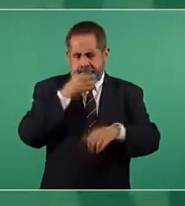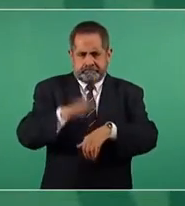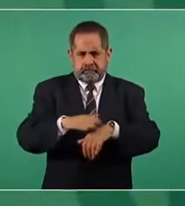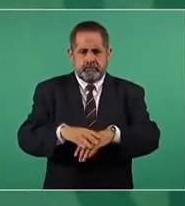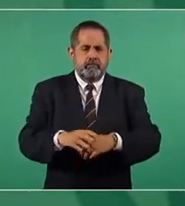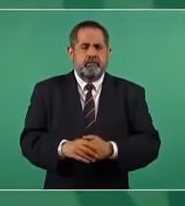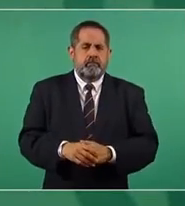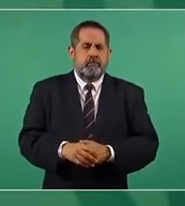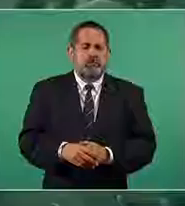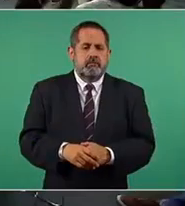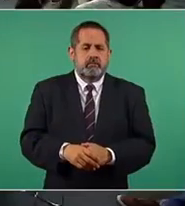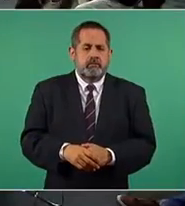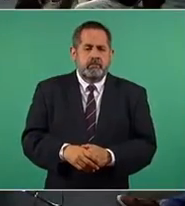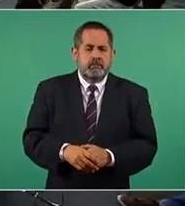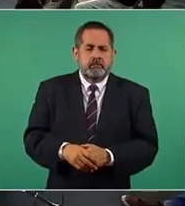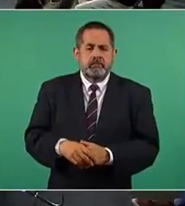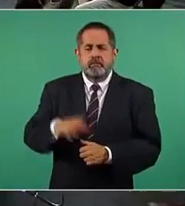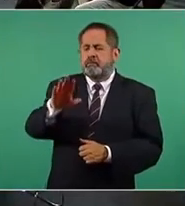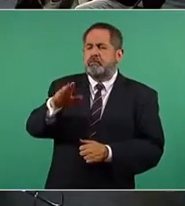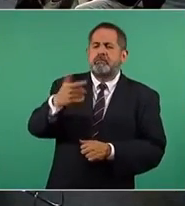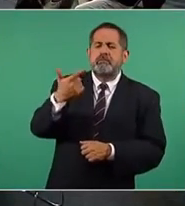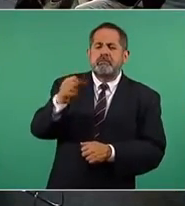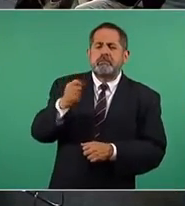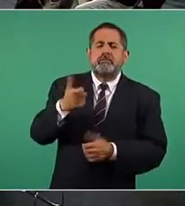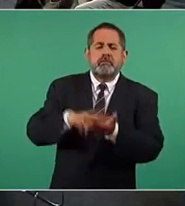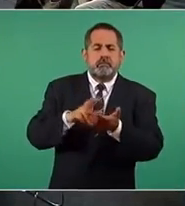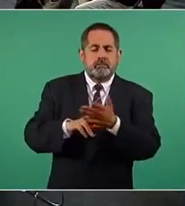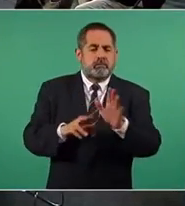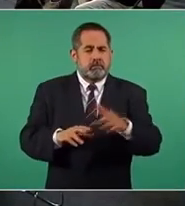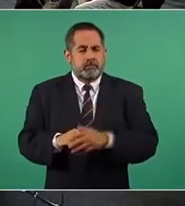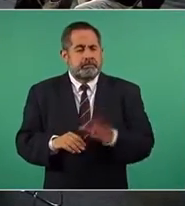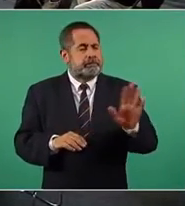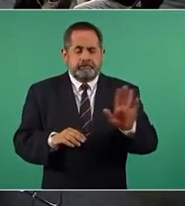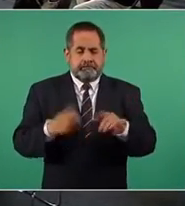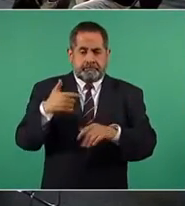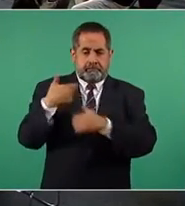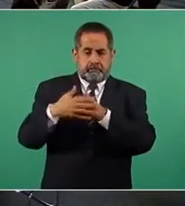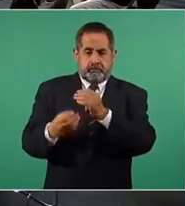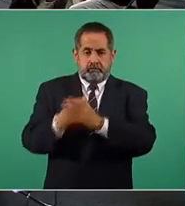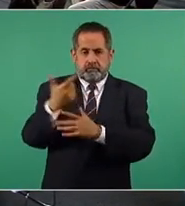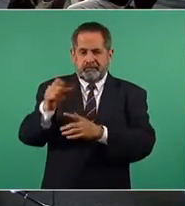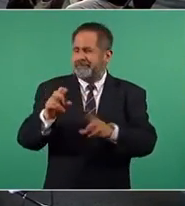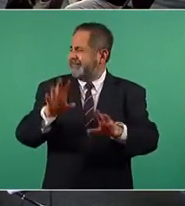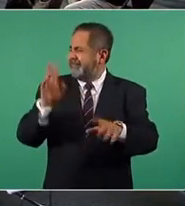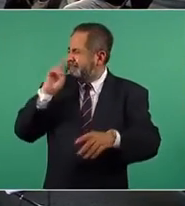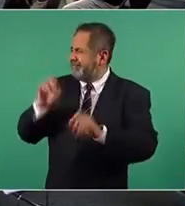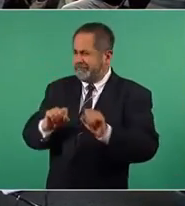¿Y el precio de este gas? El precio de este gas se va a ajustar. A ver si no tenemos,